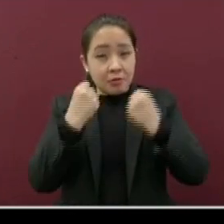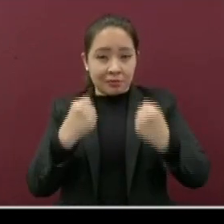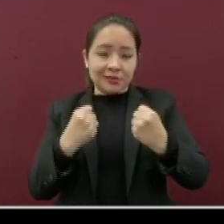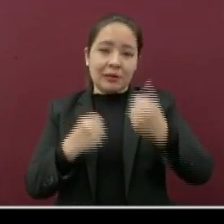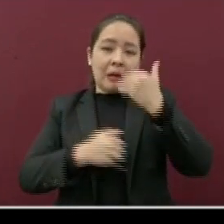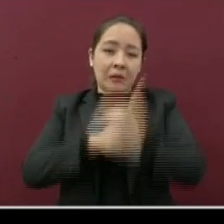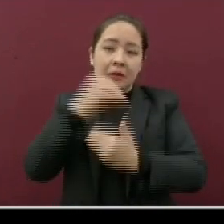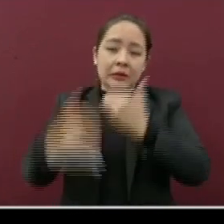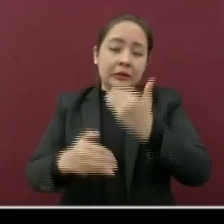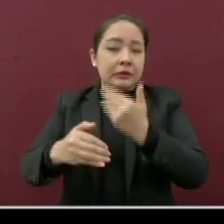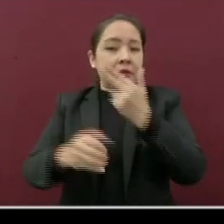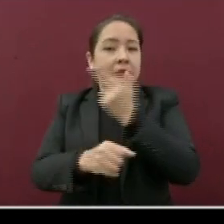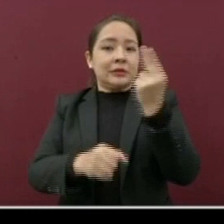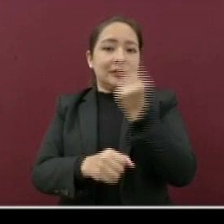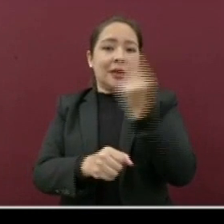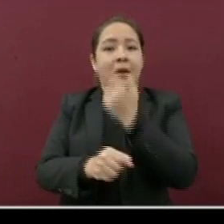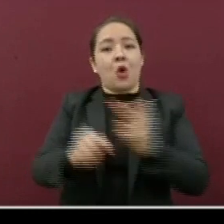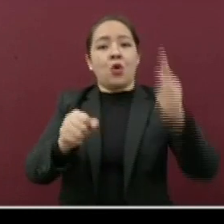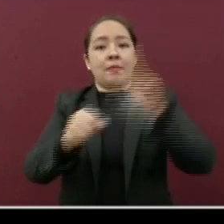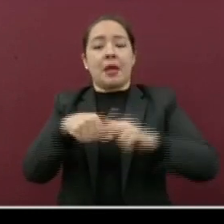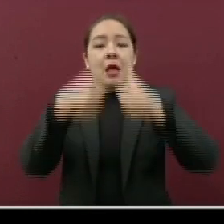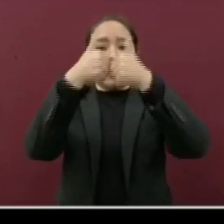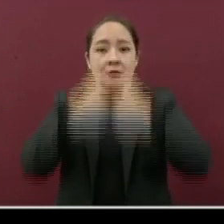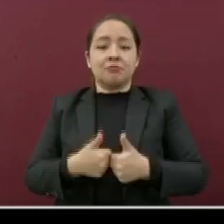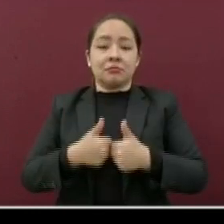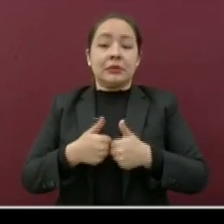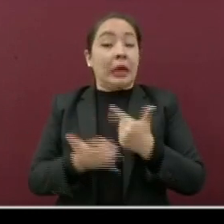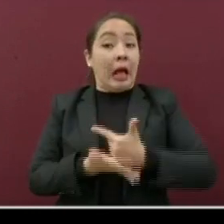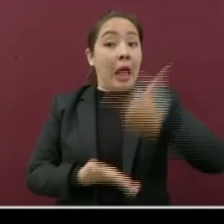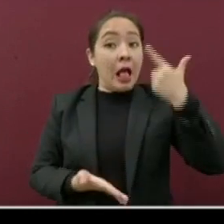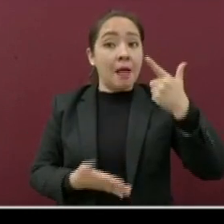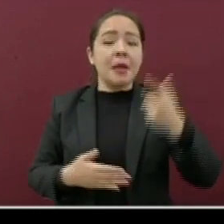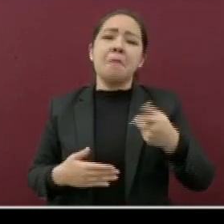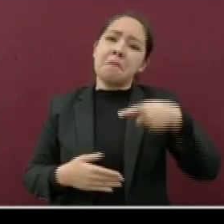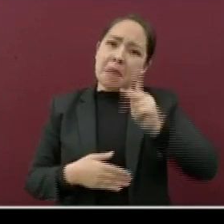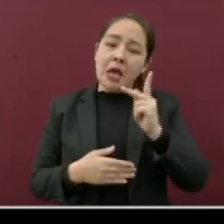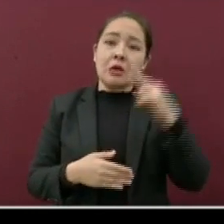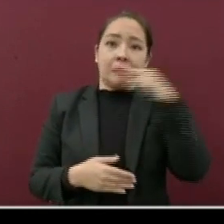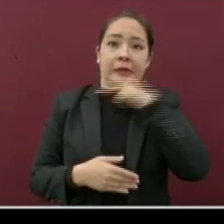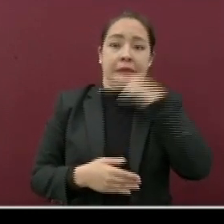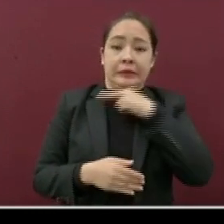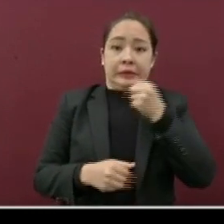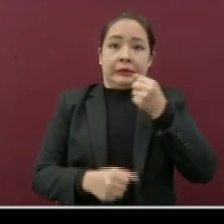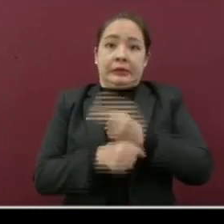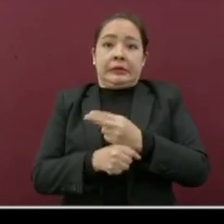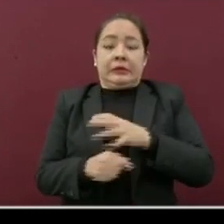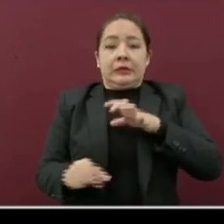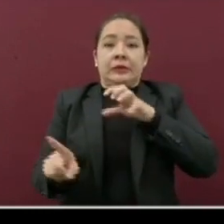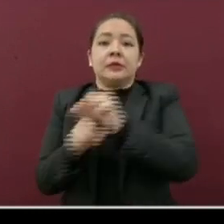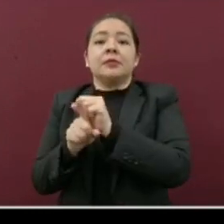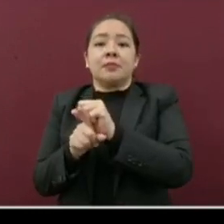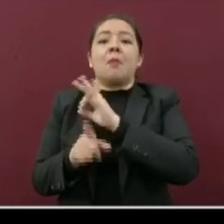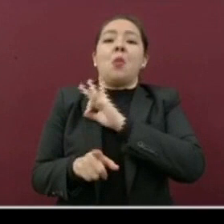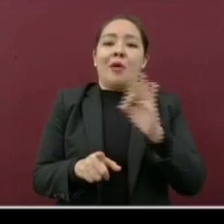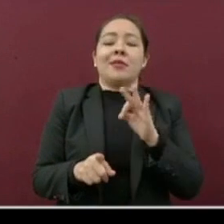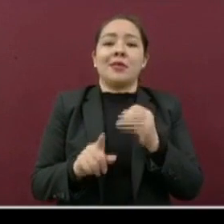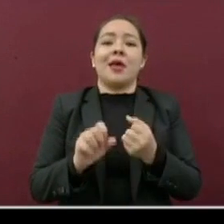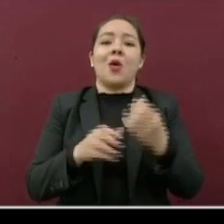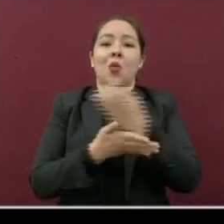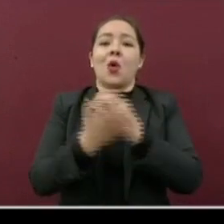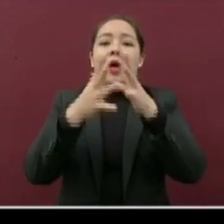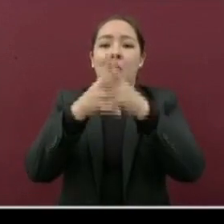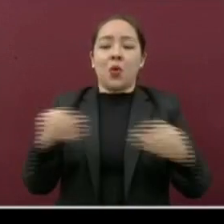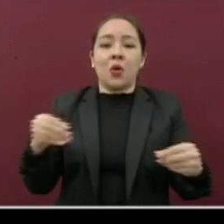complicaciones, requirieron hospitalización, pero que se atendieron a tiempo, fíjense, y lograron vencer la enfermedad.